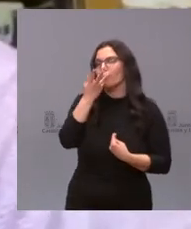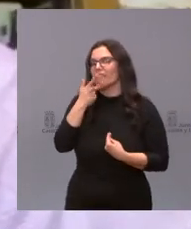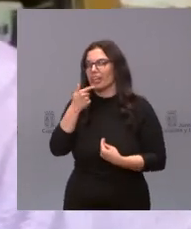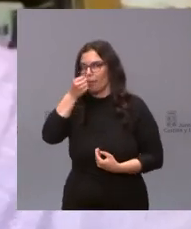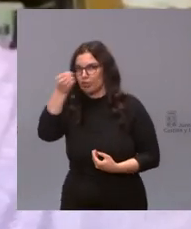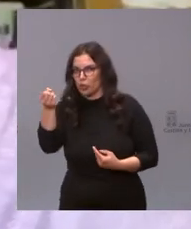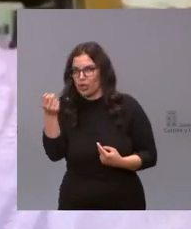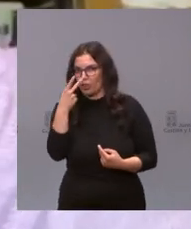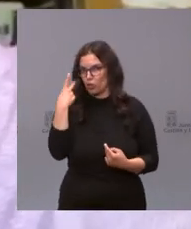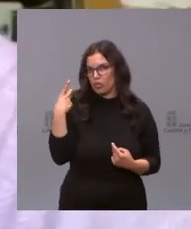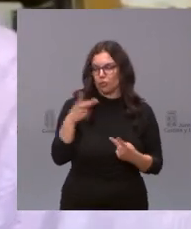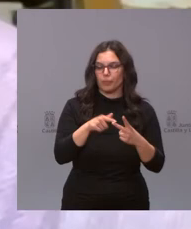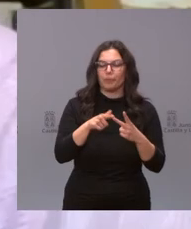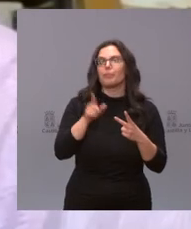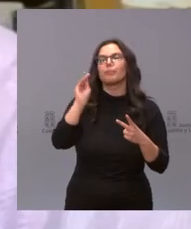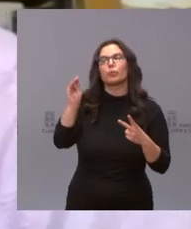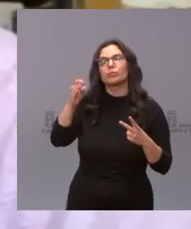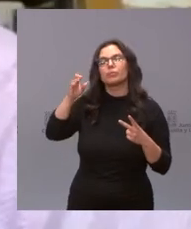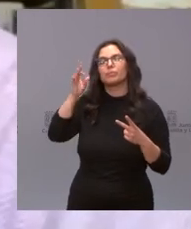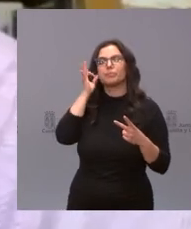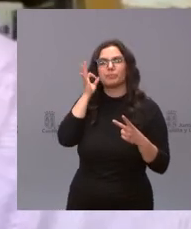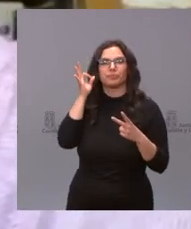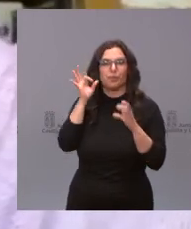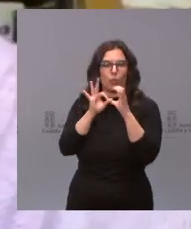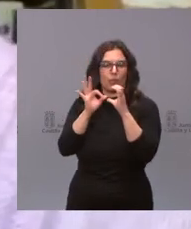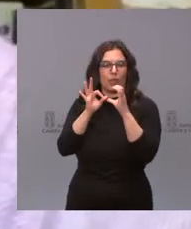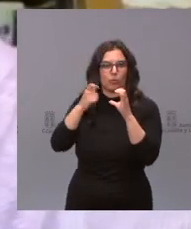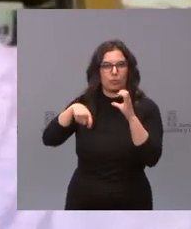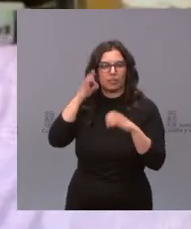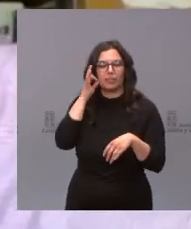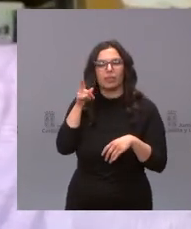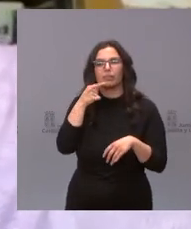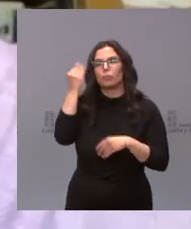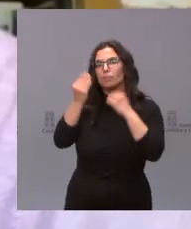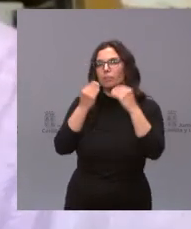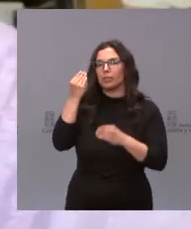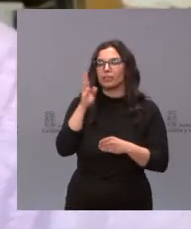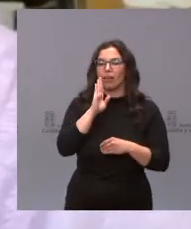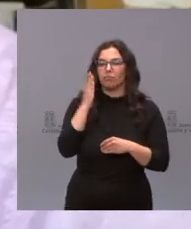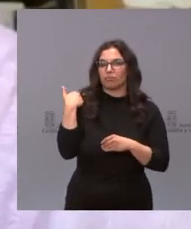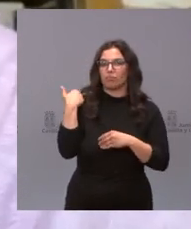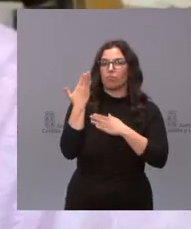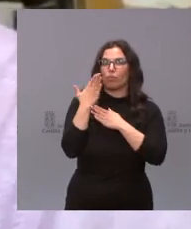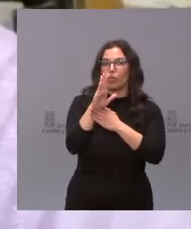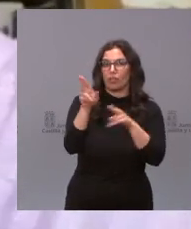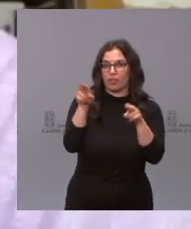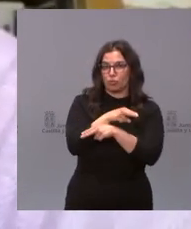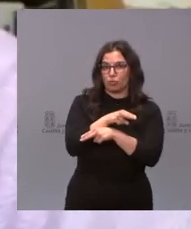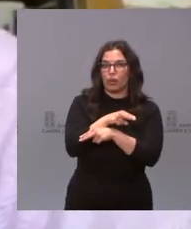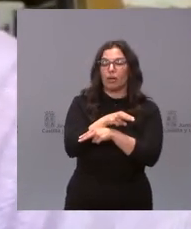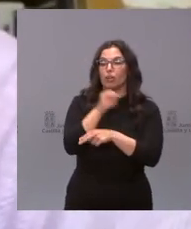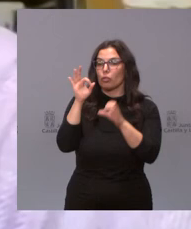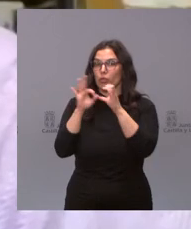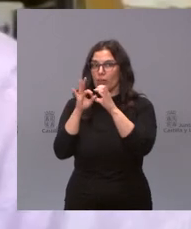consultar como dijo el 5 de enero si sigue pensando después de la moción de censura en la que Ciudadanos finalmente no apoyó al PSOE si